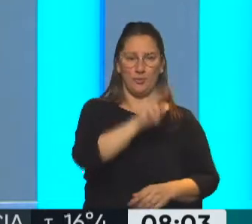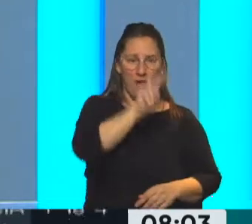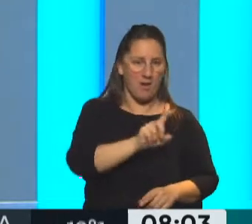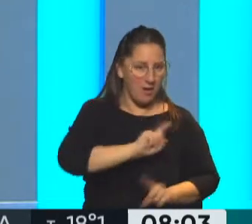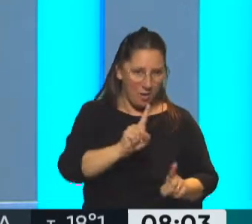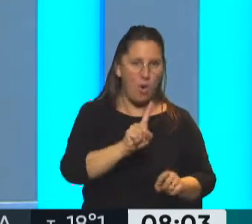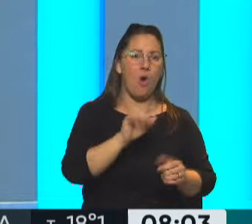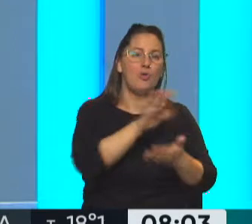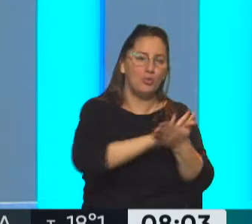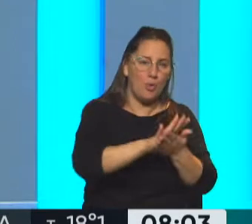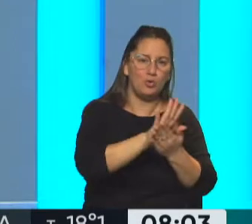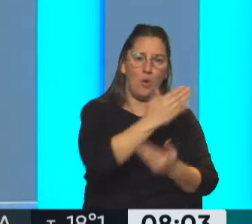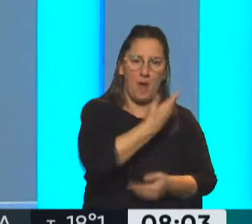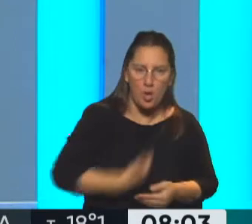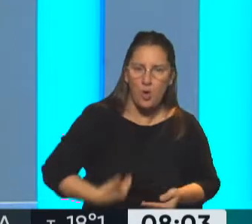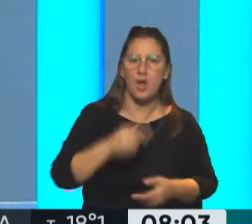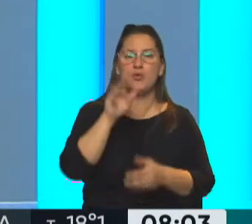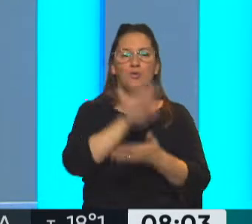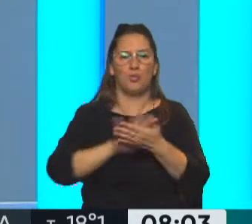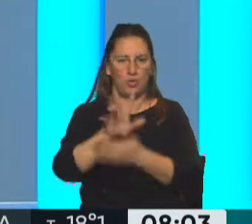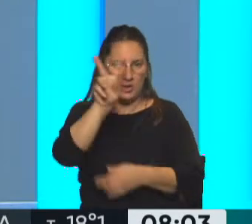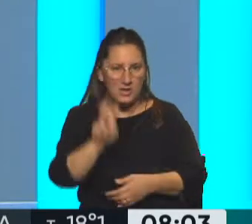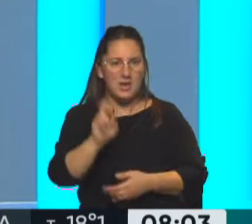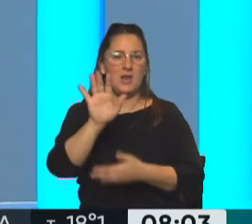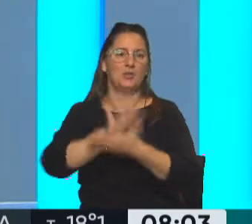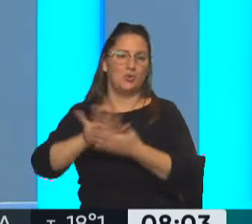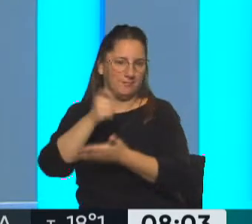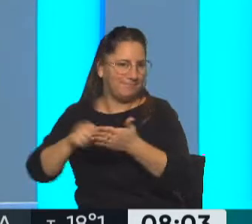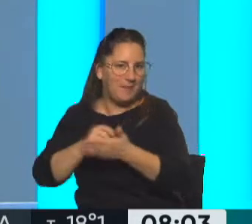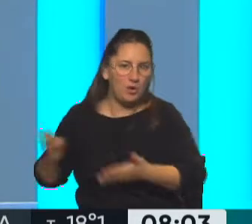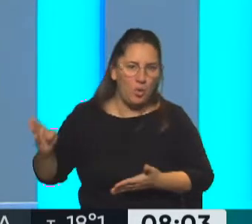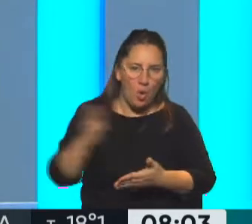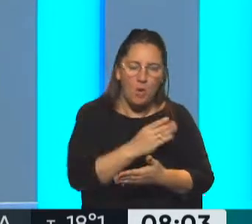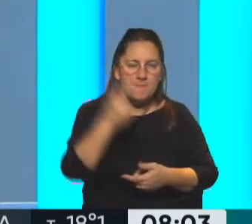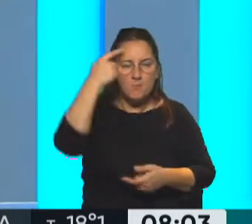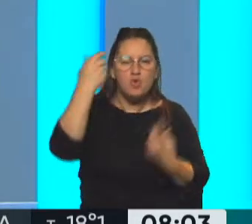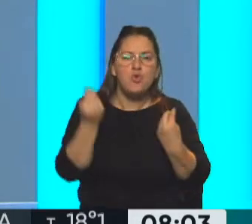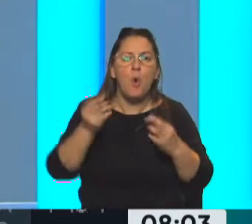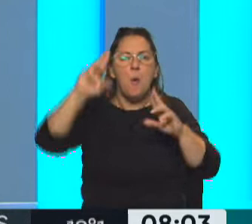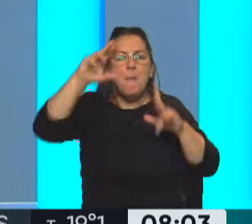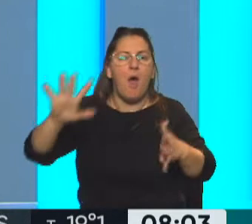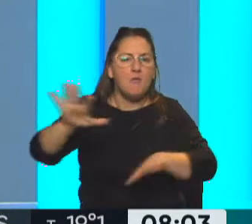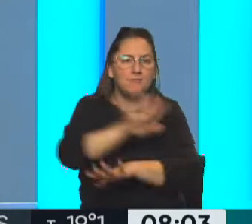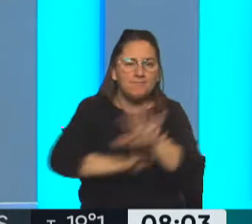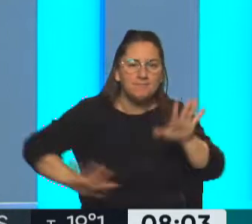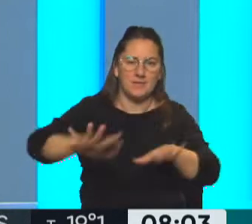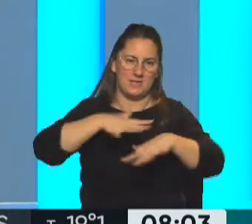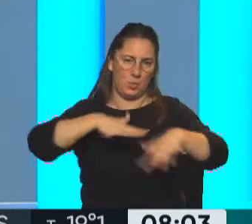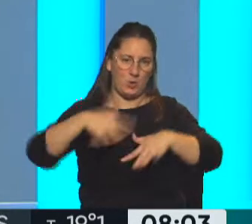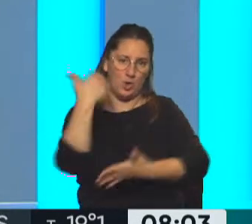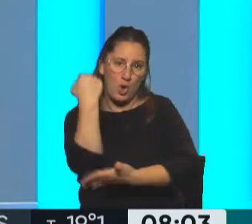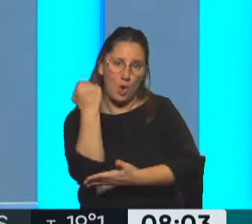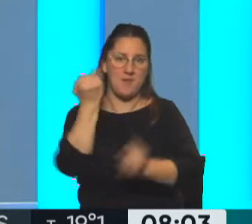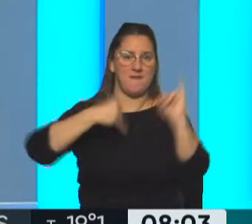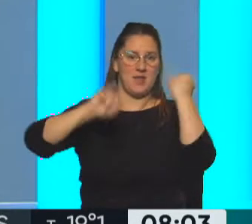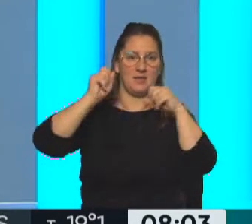son también para los propietarios la solución que hay que lograr y que hay que entender respecto a la situación económica y